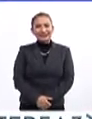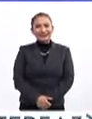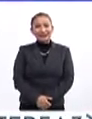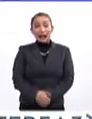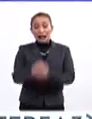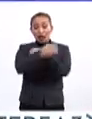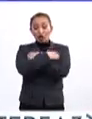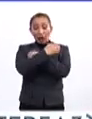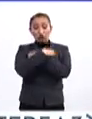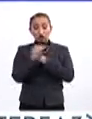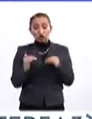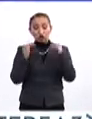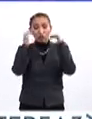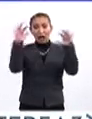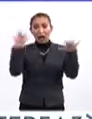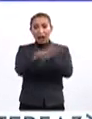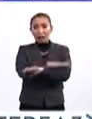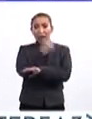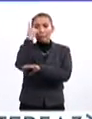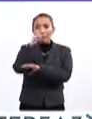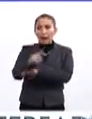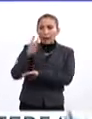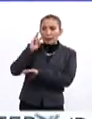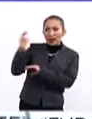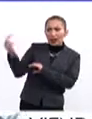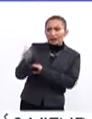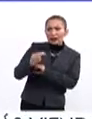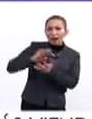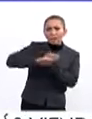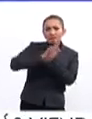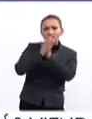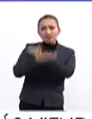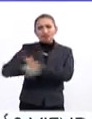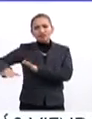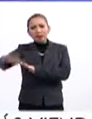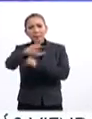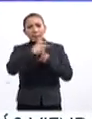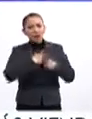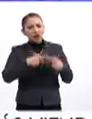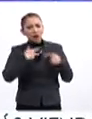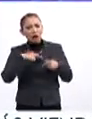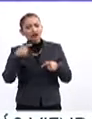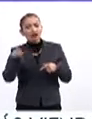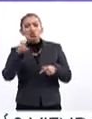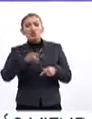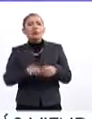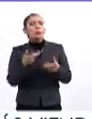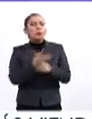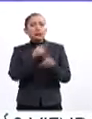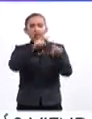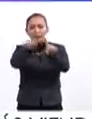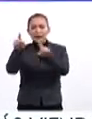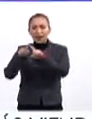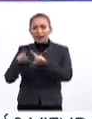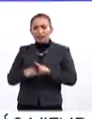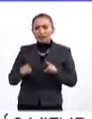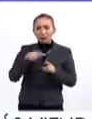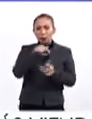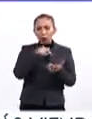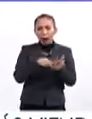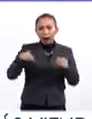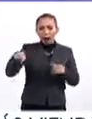La educación superior está cambiando para responder a la necesidad de transformación de las personas y sus realidades diversas y complejas.